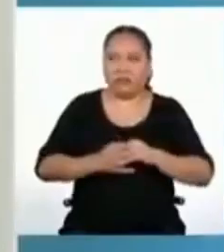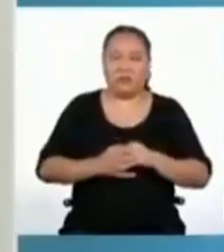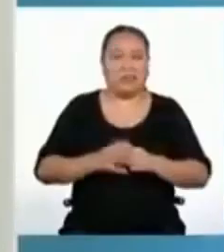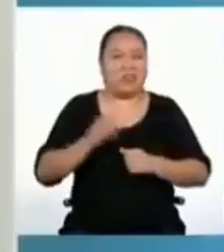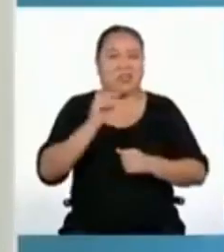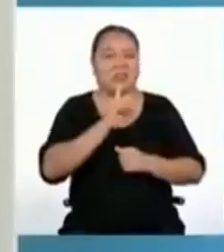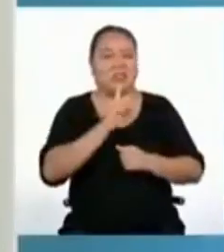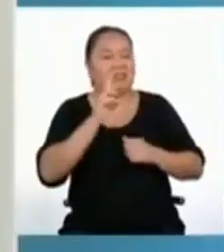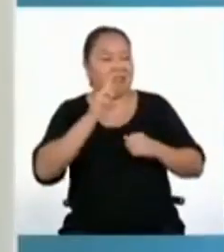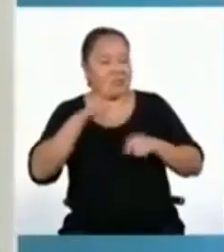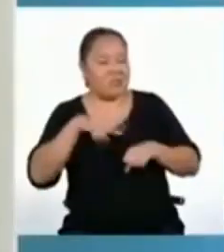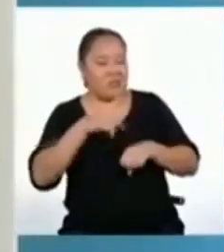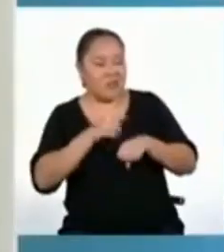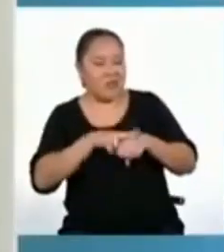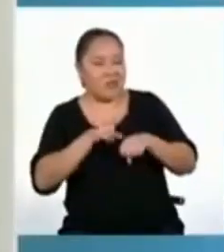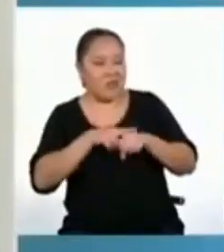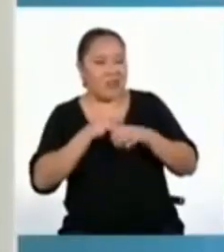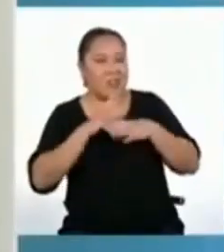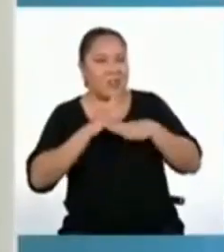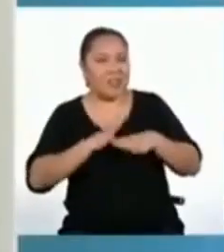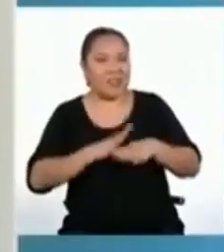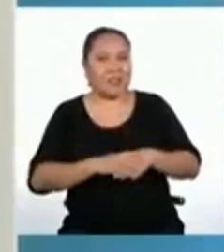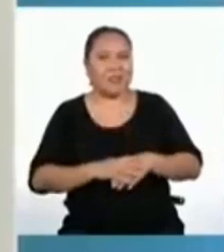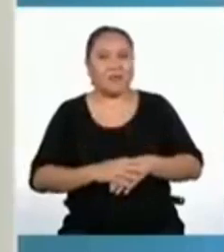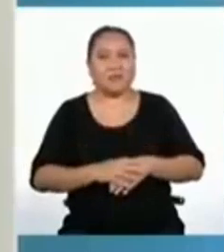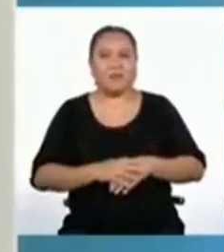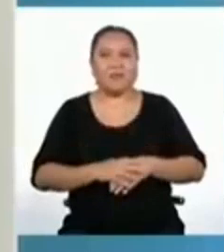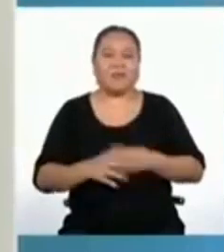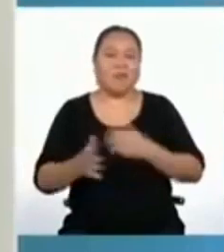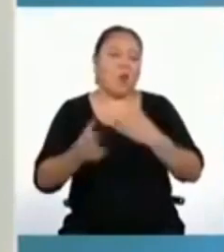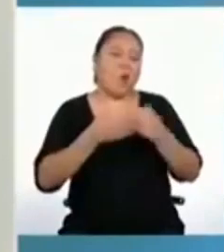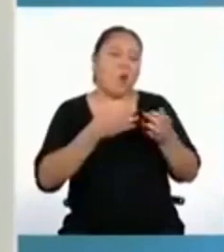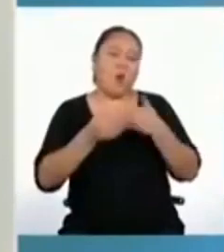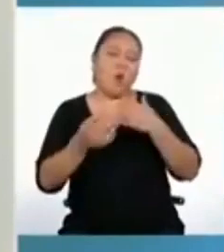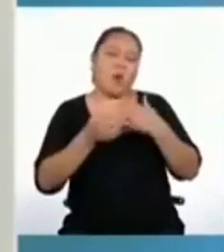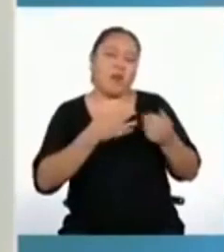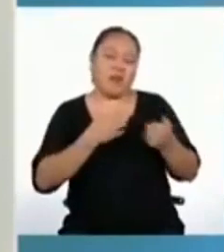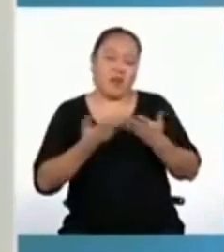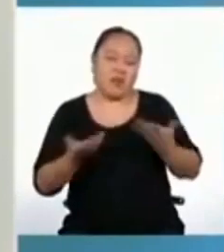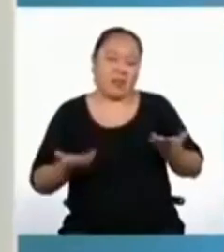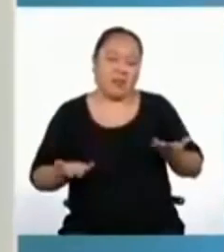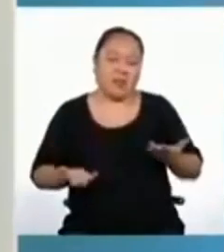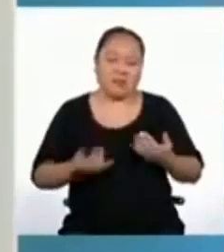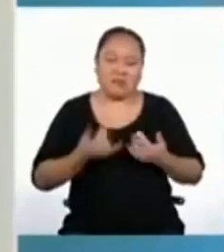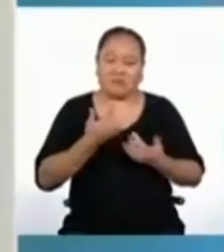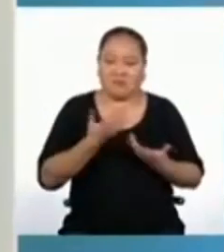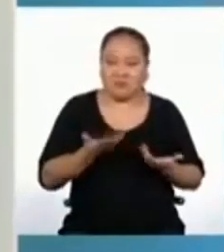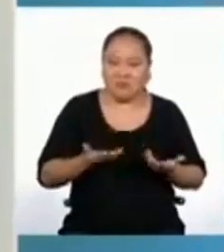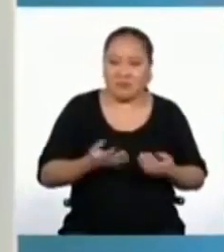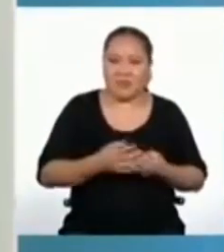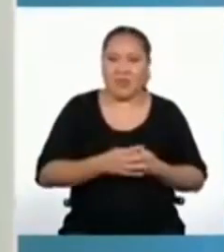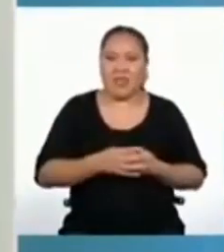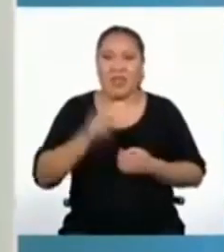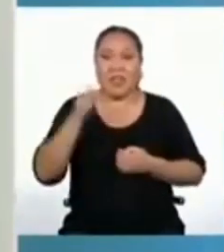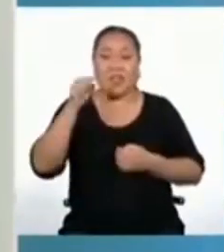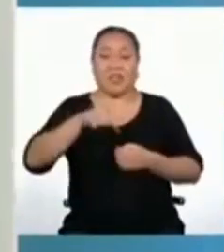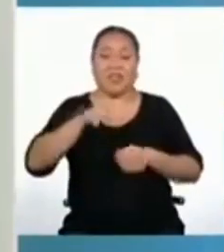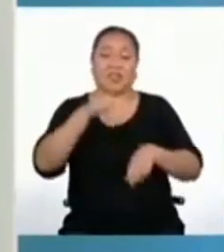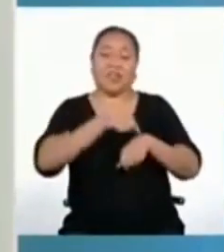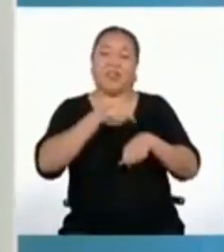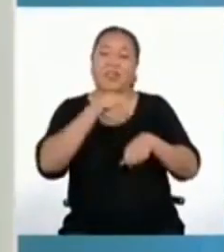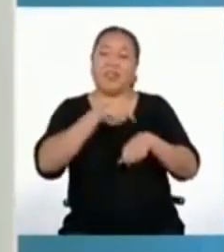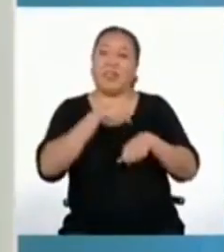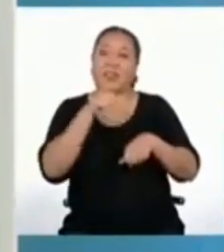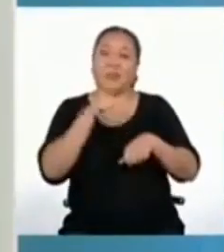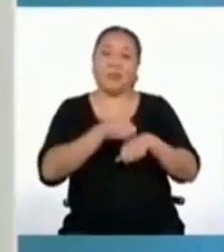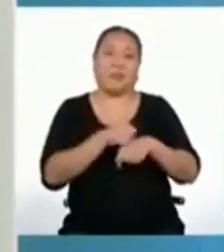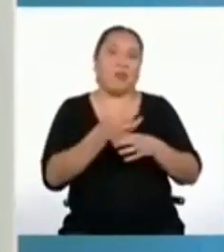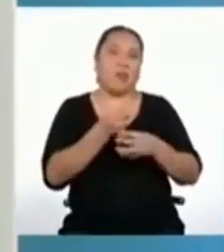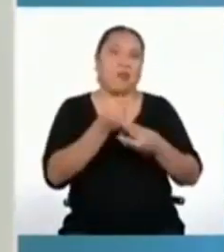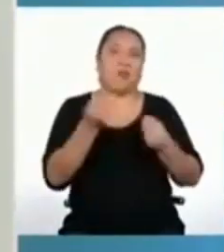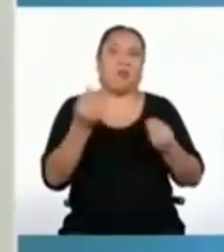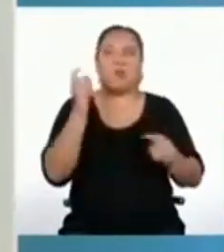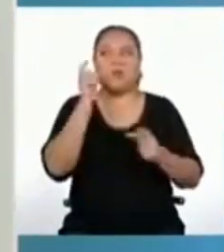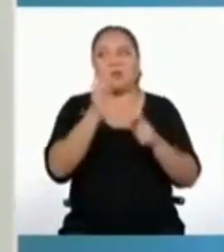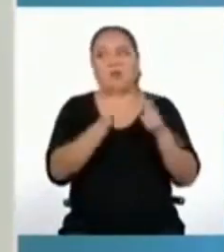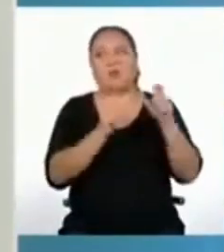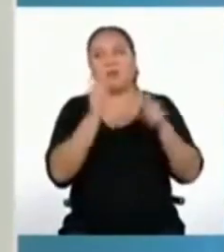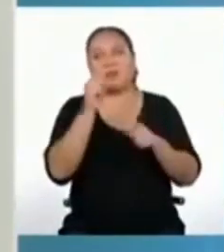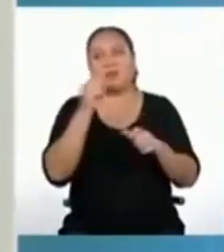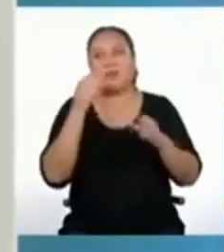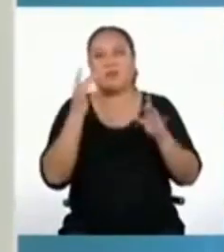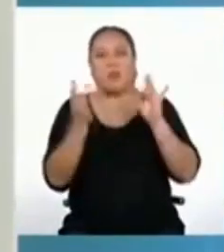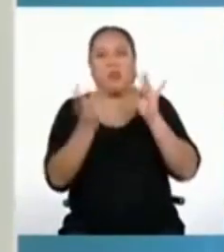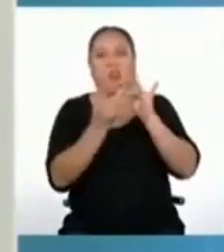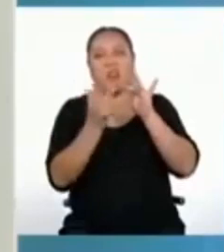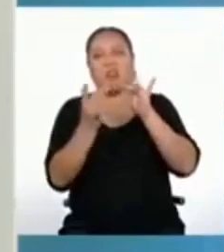No te preocupes, Yeremis. A cualquiera le puede pasar. Sobre todo en estos tiempos que tanta gente